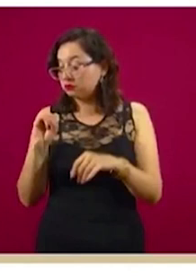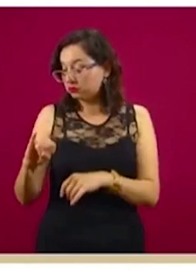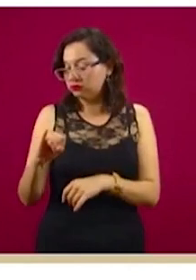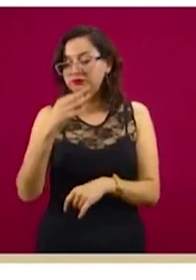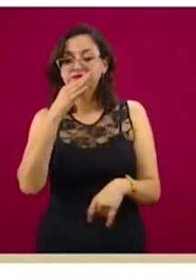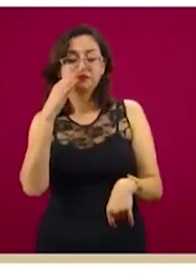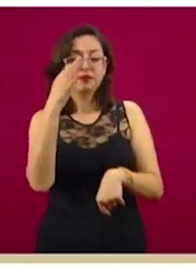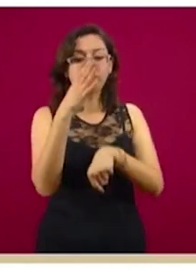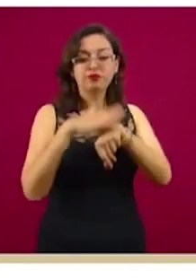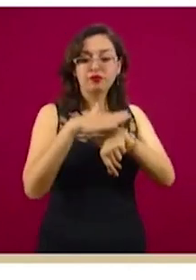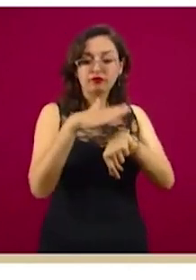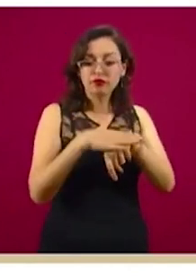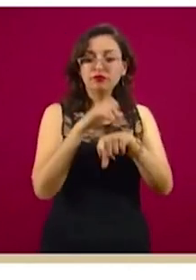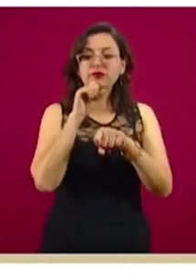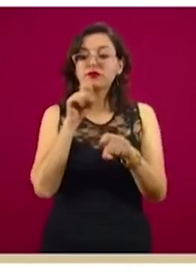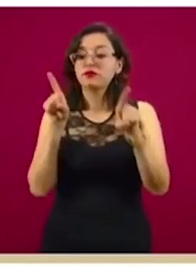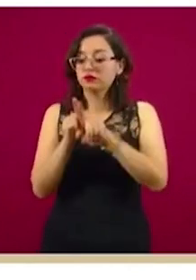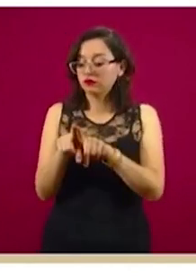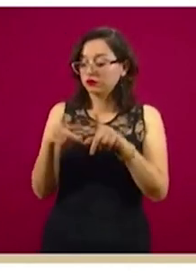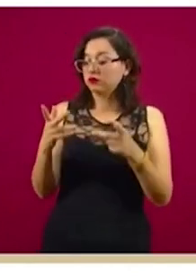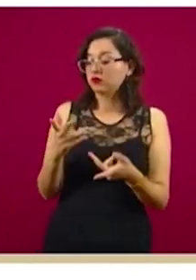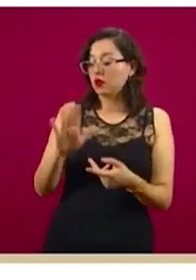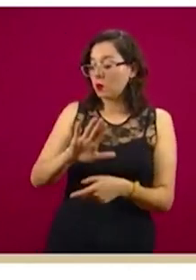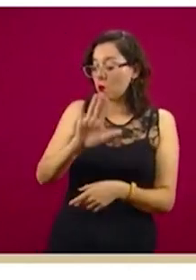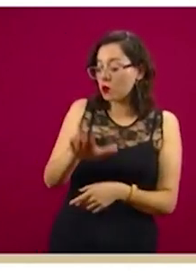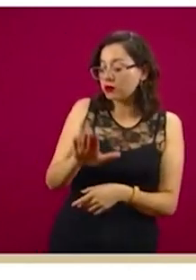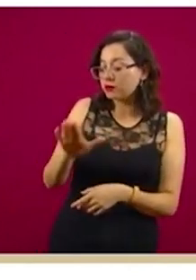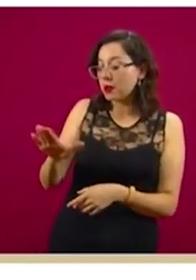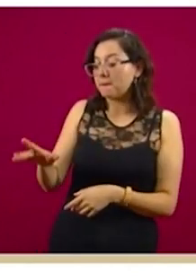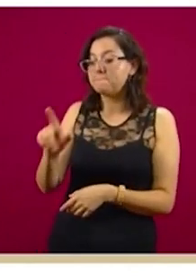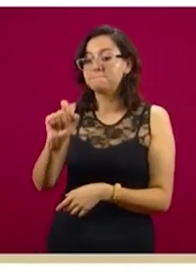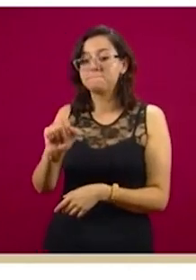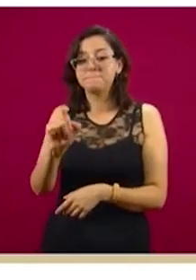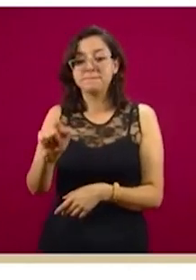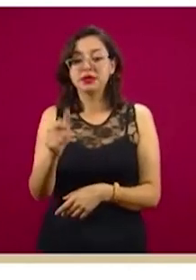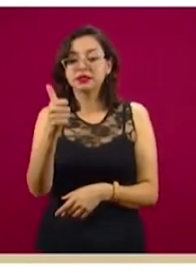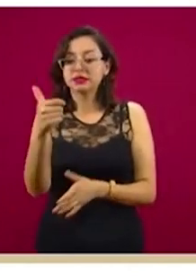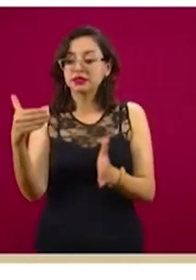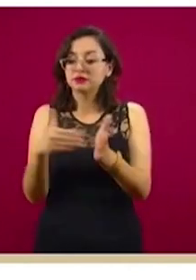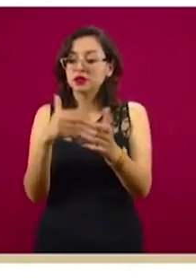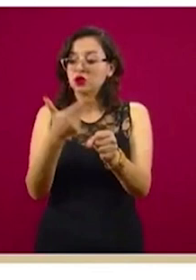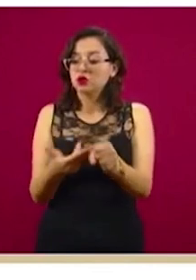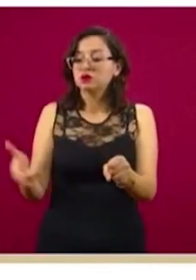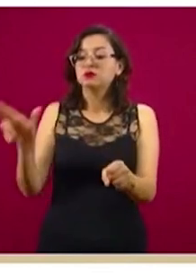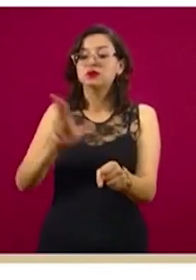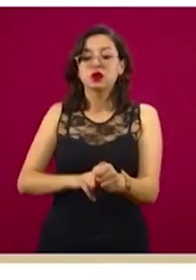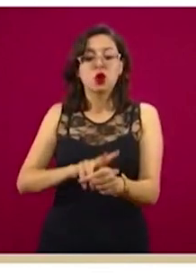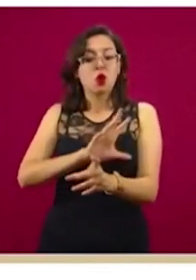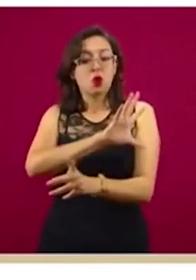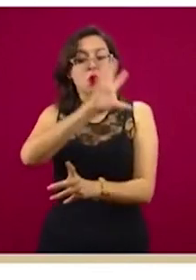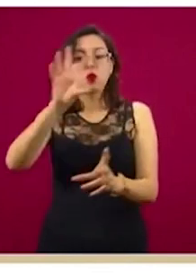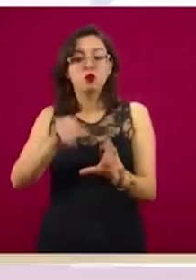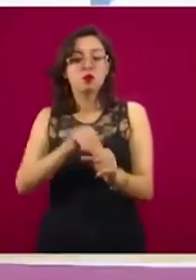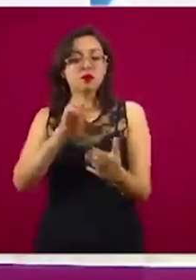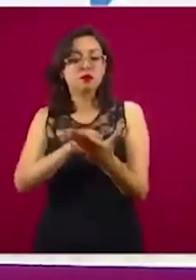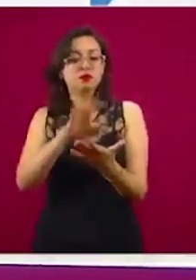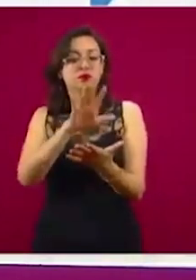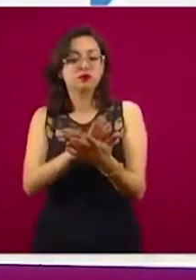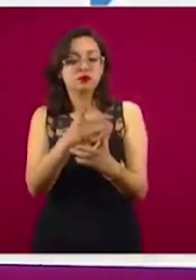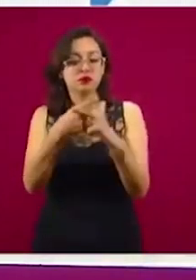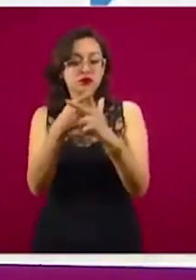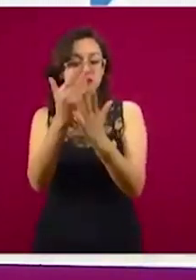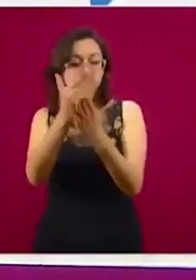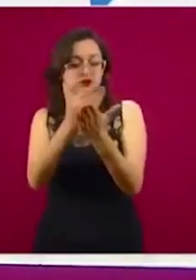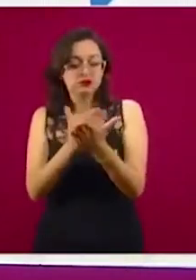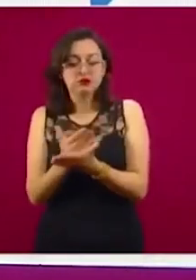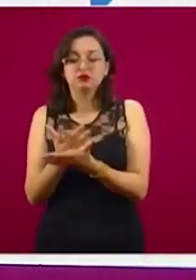todas las defunciones en más de 26 mil unidades y se hace un registro nominal y seguimiento de los